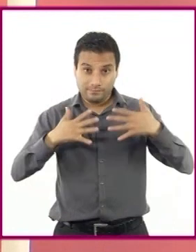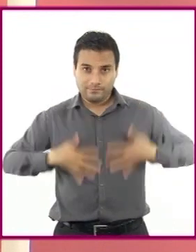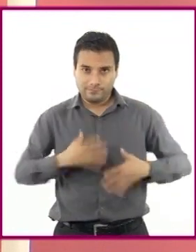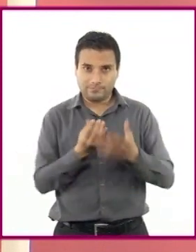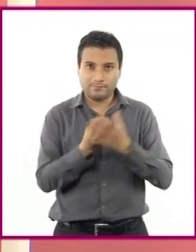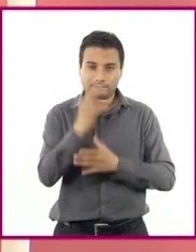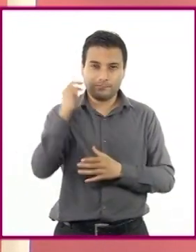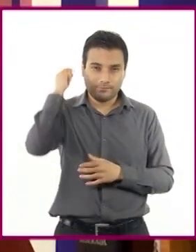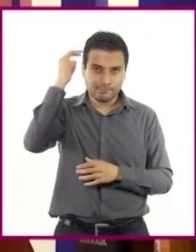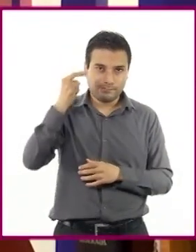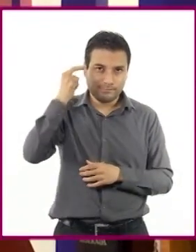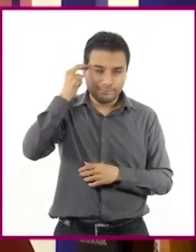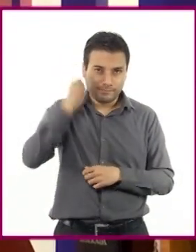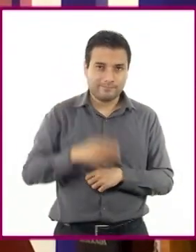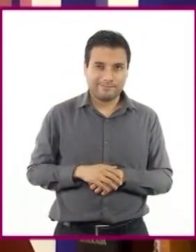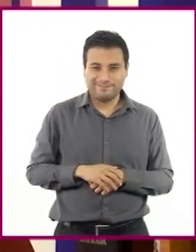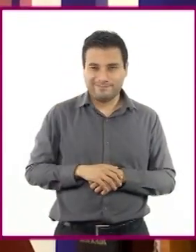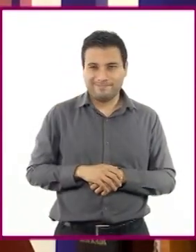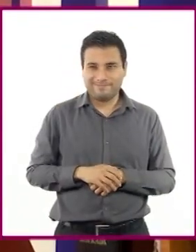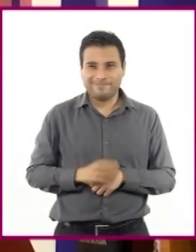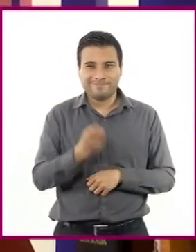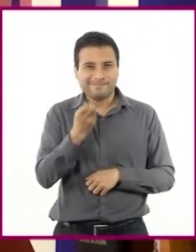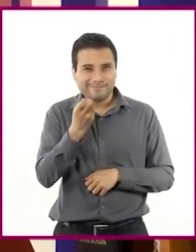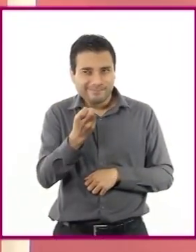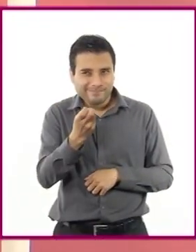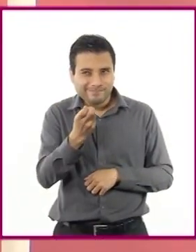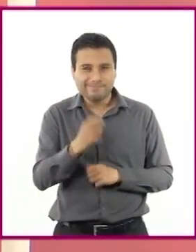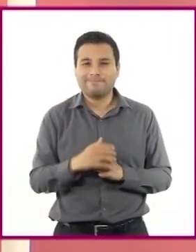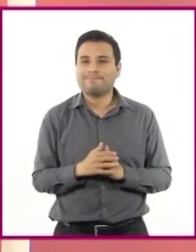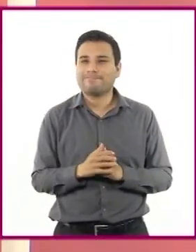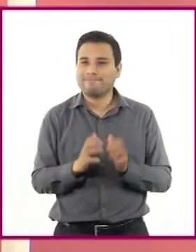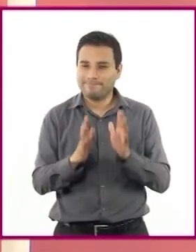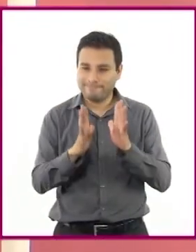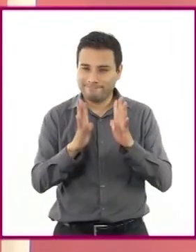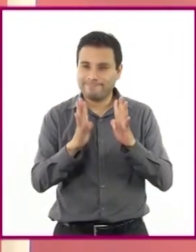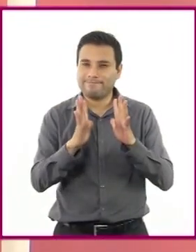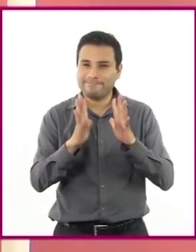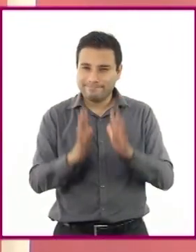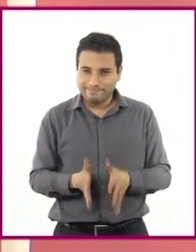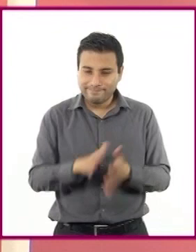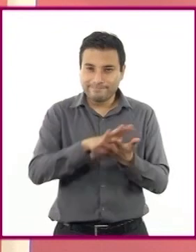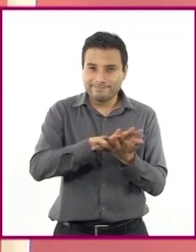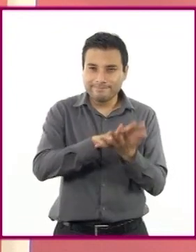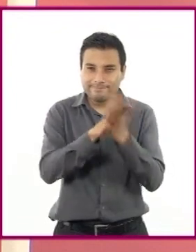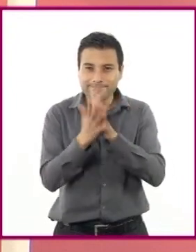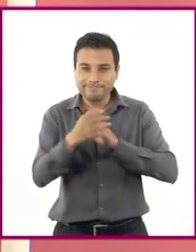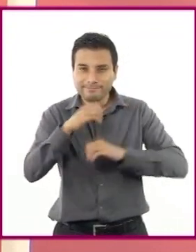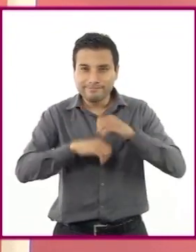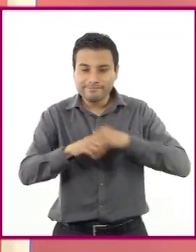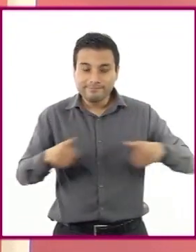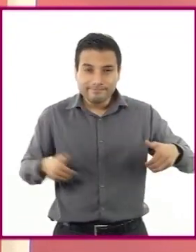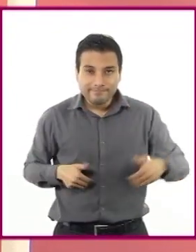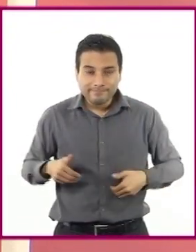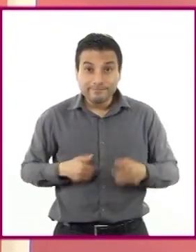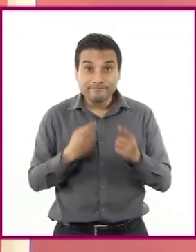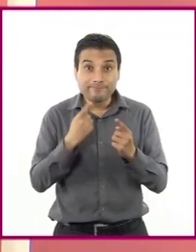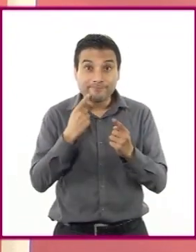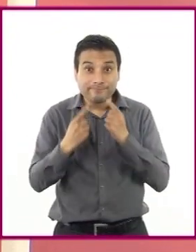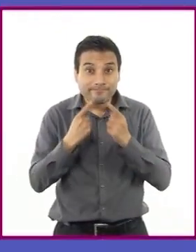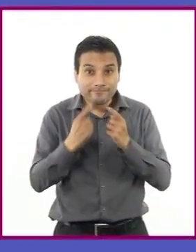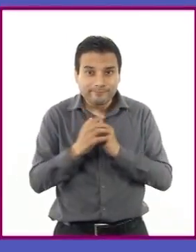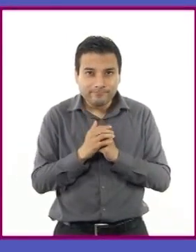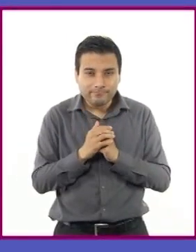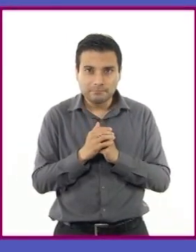Hans Christian Andersen. Pero en este caso, los actores y actrices que interpretan a los personajes dialogan, lo que permite que